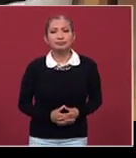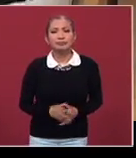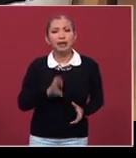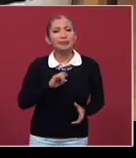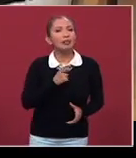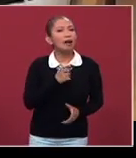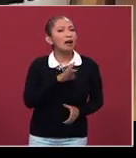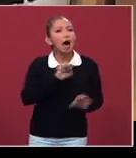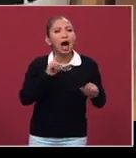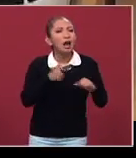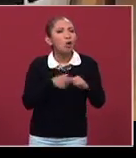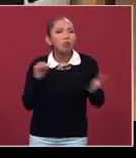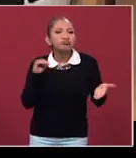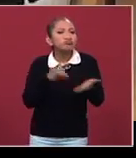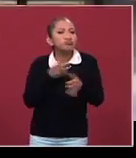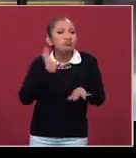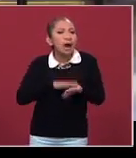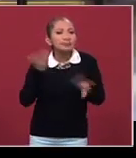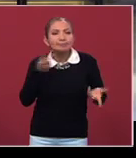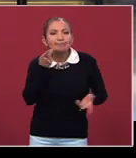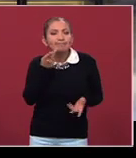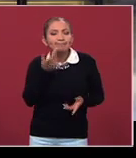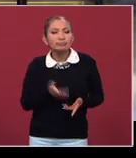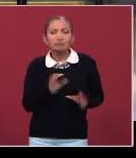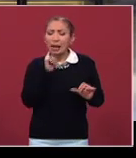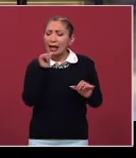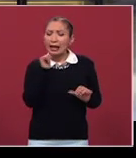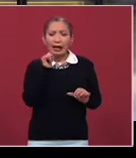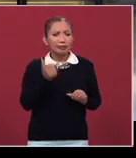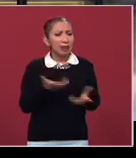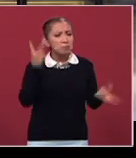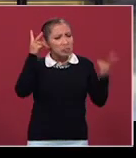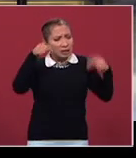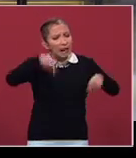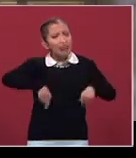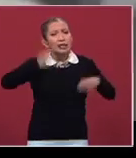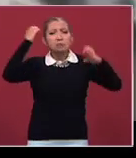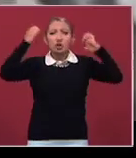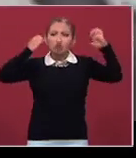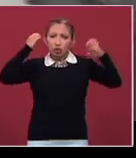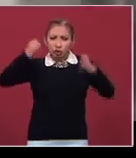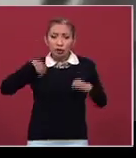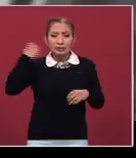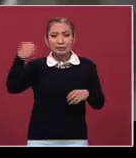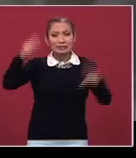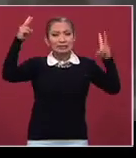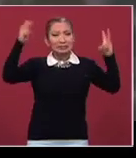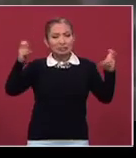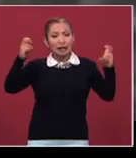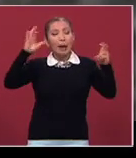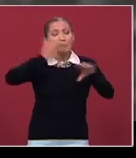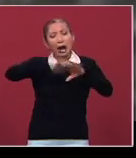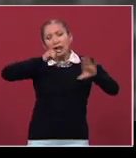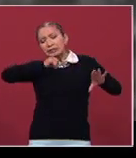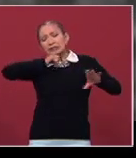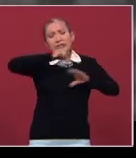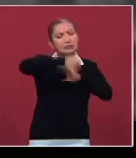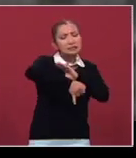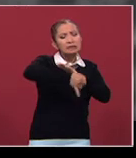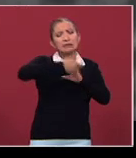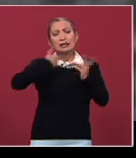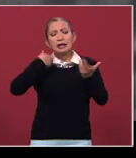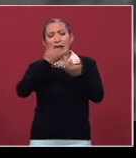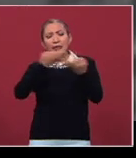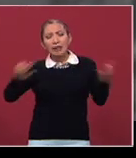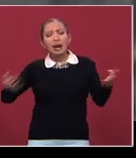¿quieres agregar algo más? Pues nada, que visiten nuestra exposición, se llama Más allá de la tierra, Zapata vive,